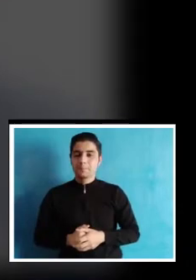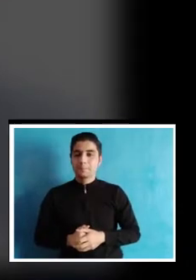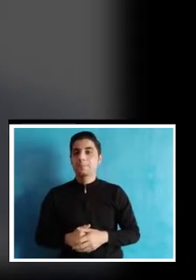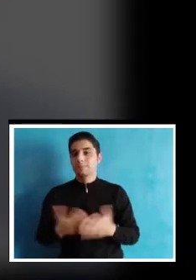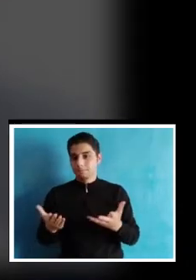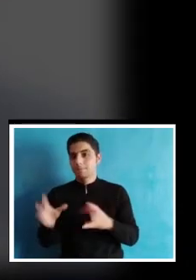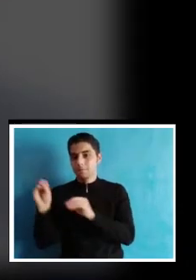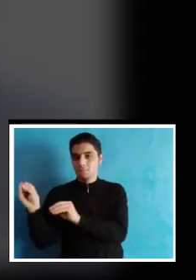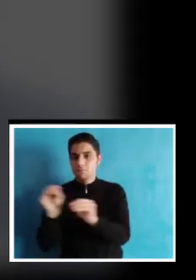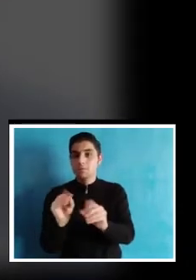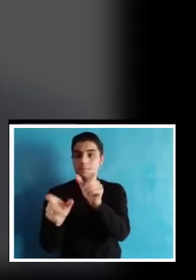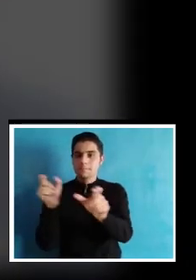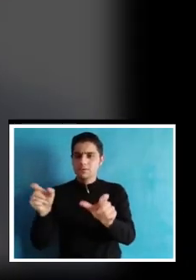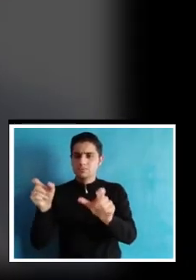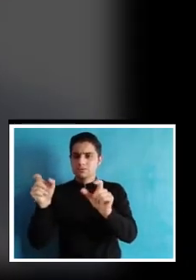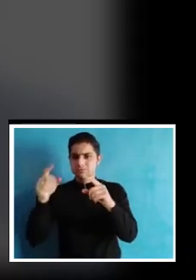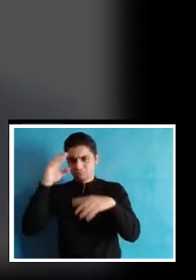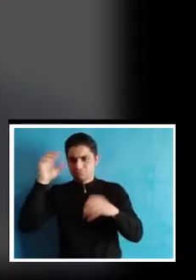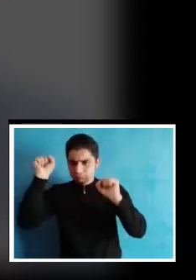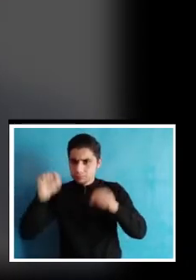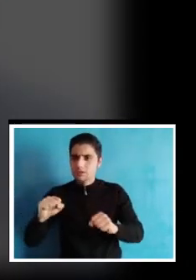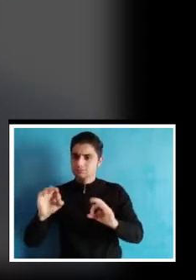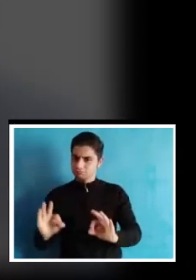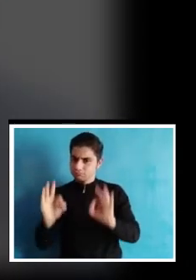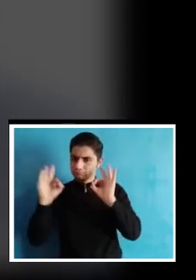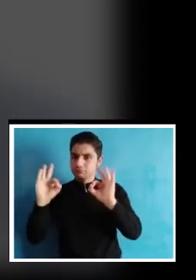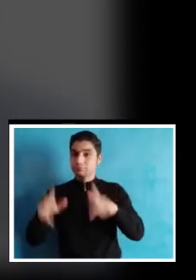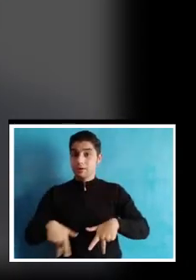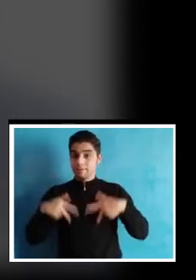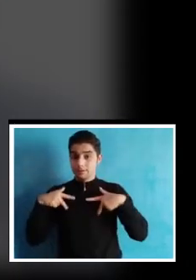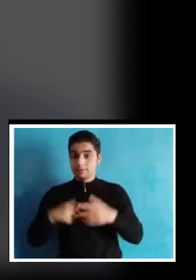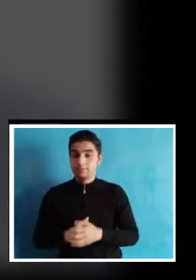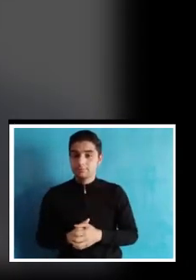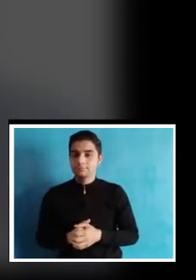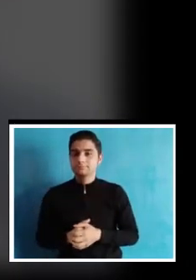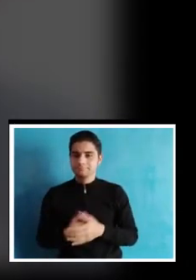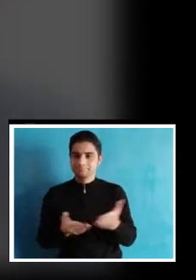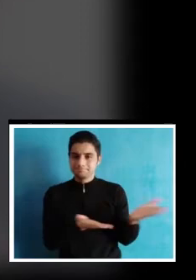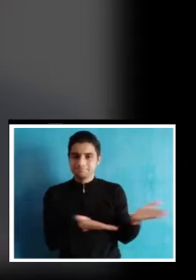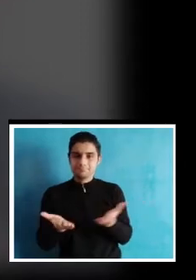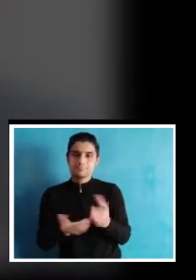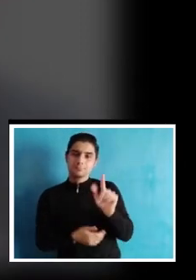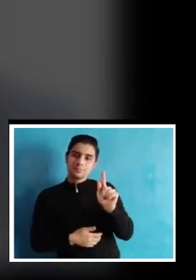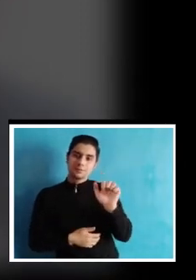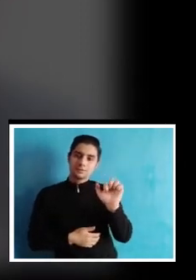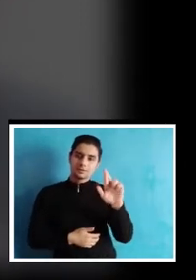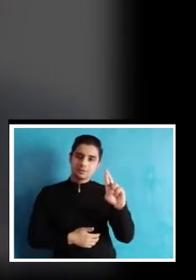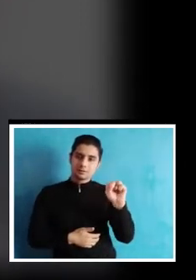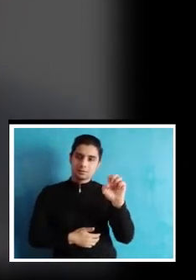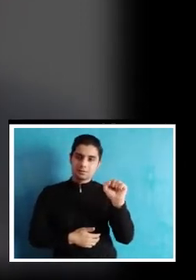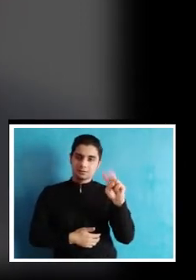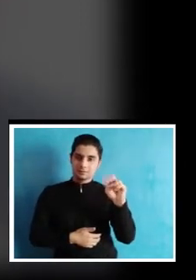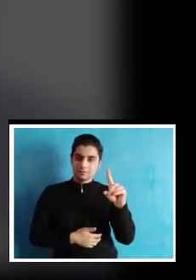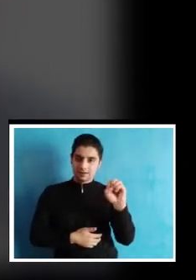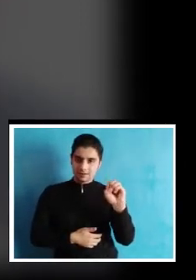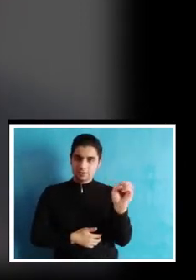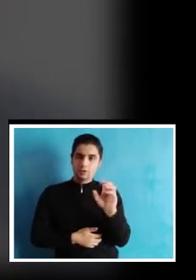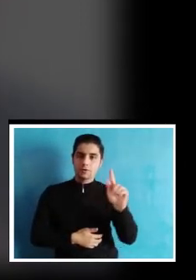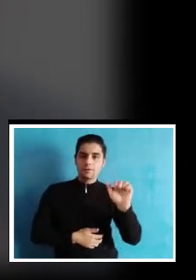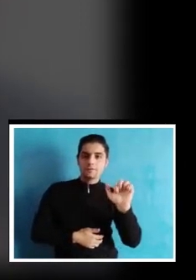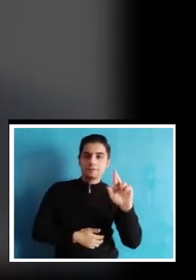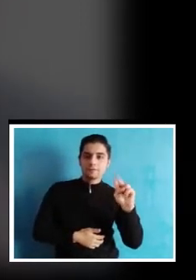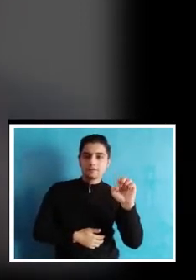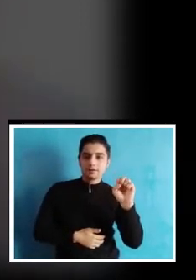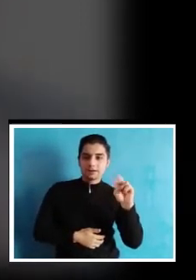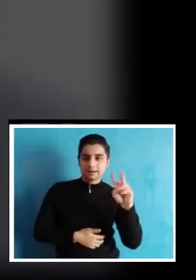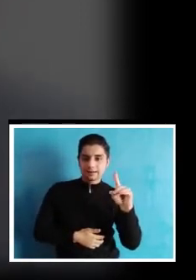colegio, formación de personas competentes y productivas para la vida. Sin más preámbulos, escuchemos al profesor Fernando Fernández,